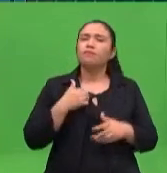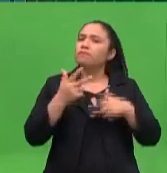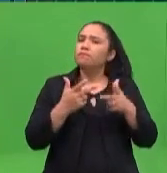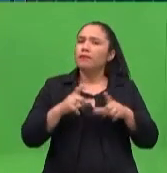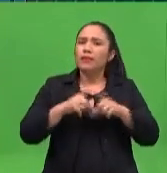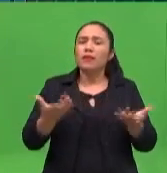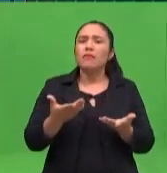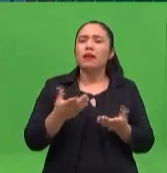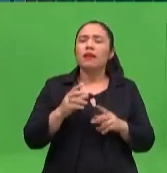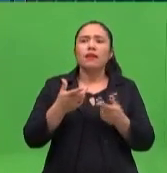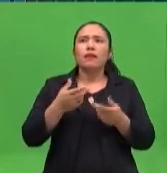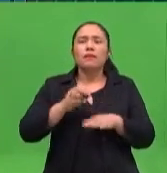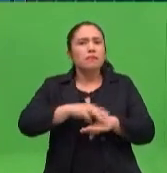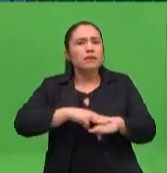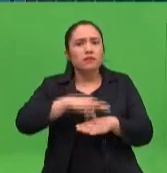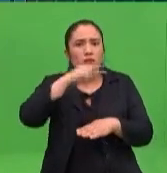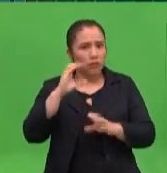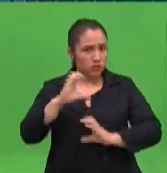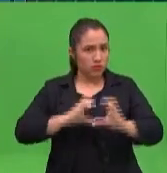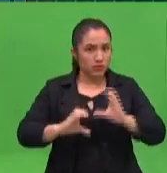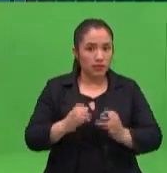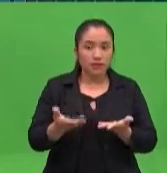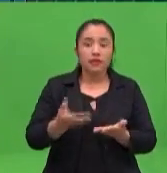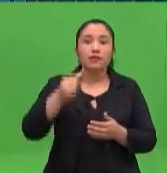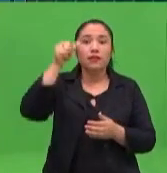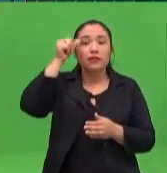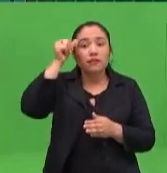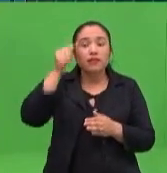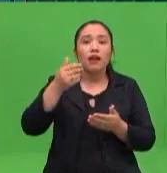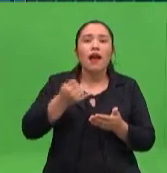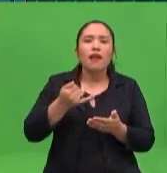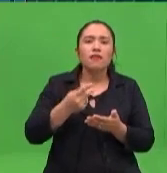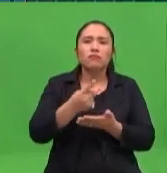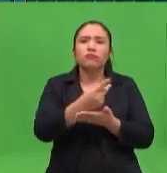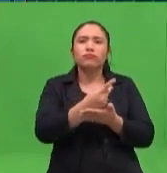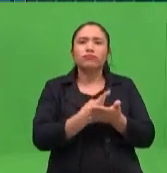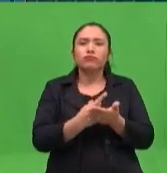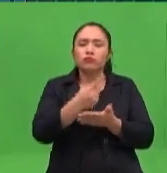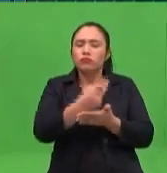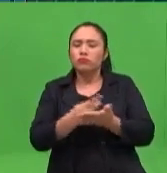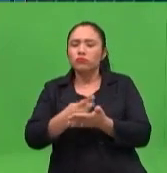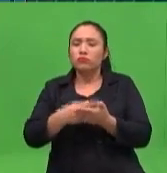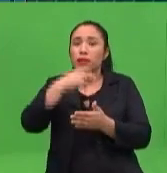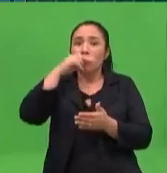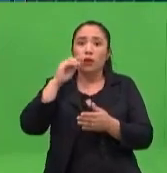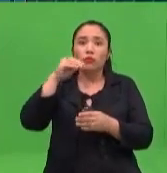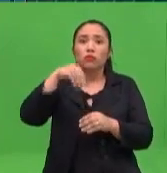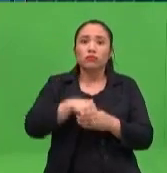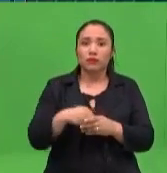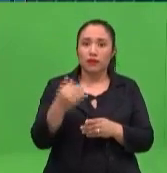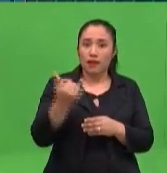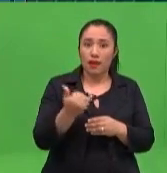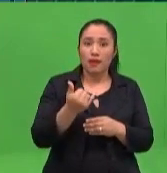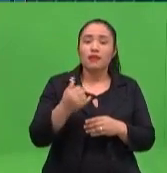Ministerio de Educación y Ciencias, nosotros tenemos un marco curricular de la educación inicial. Y en ella específicamente